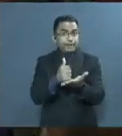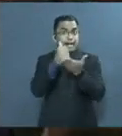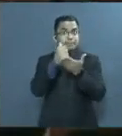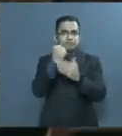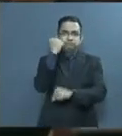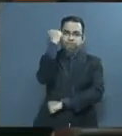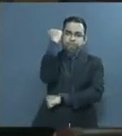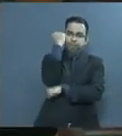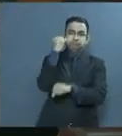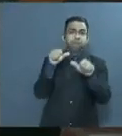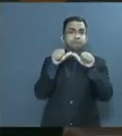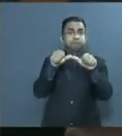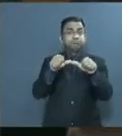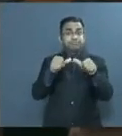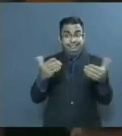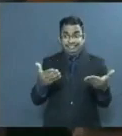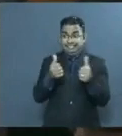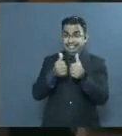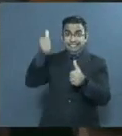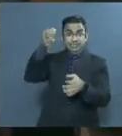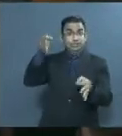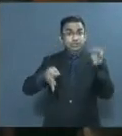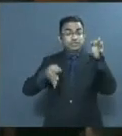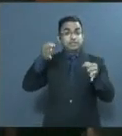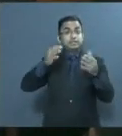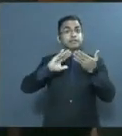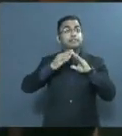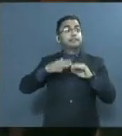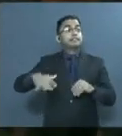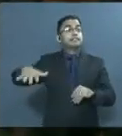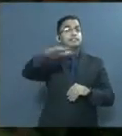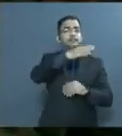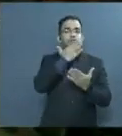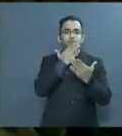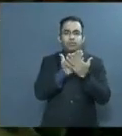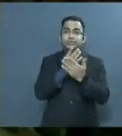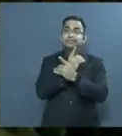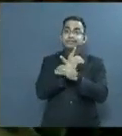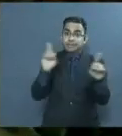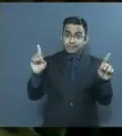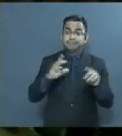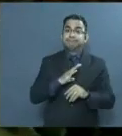la institucionalidad del poder judicial en una sociedad democrática.